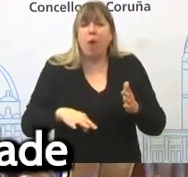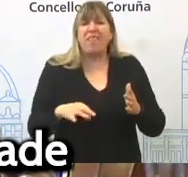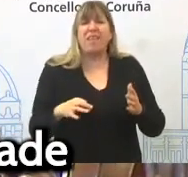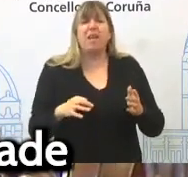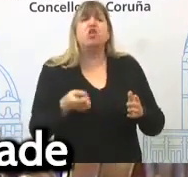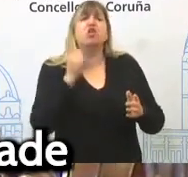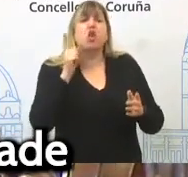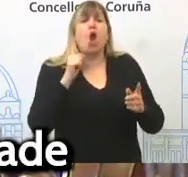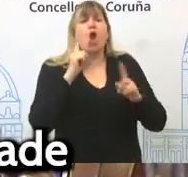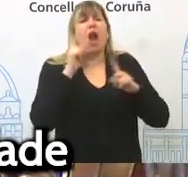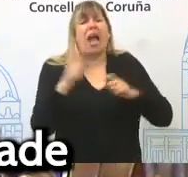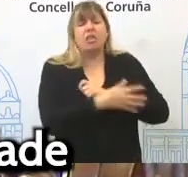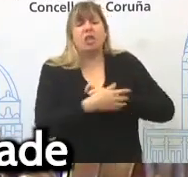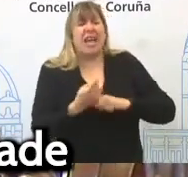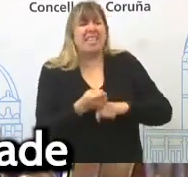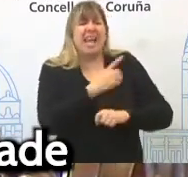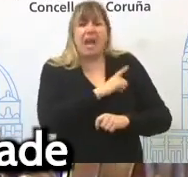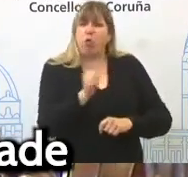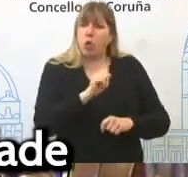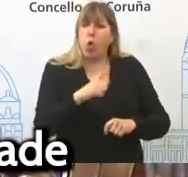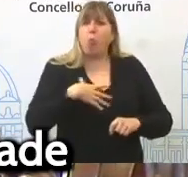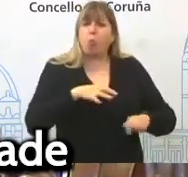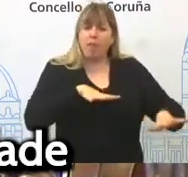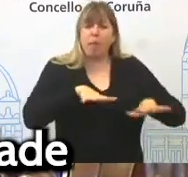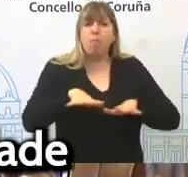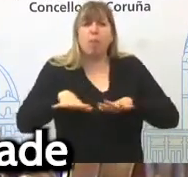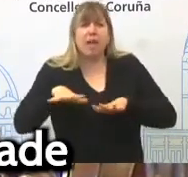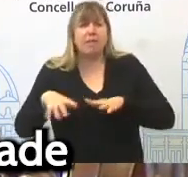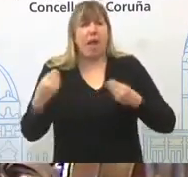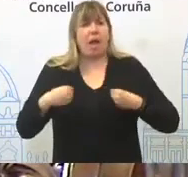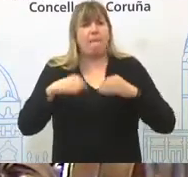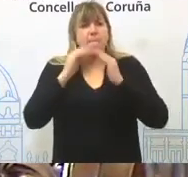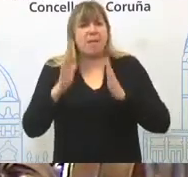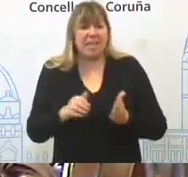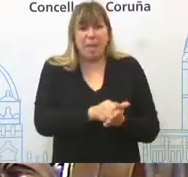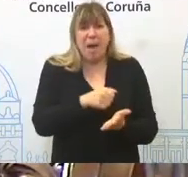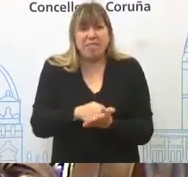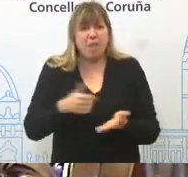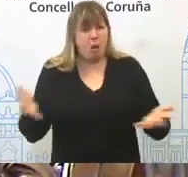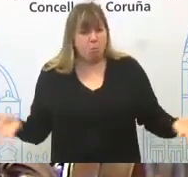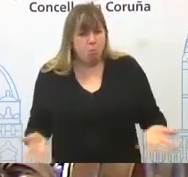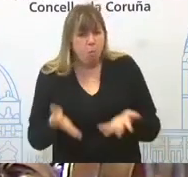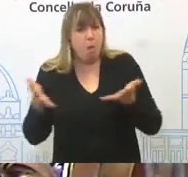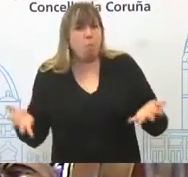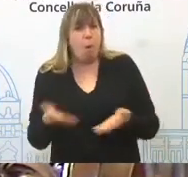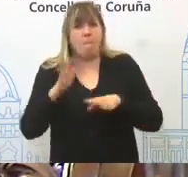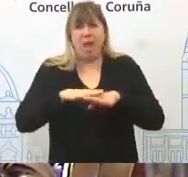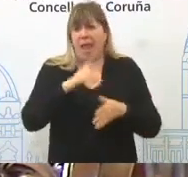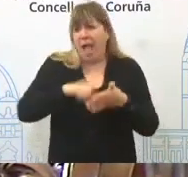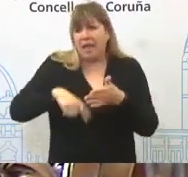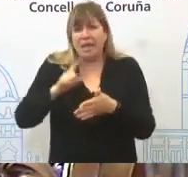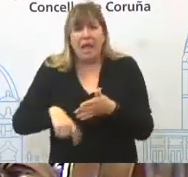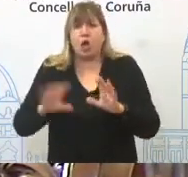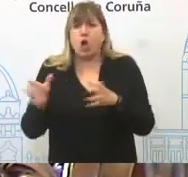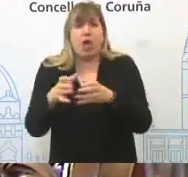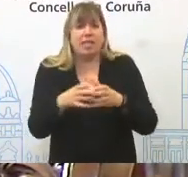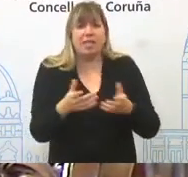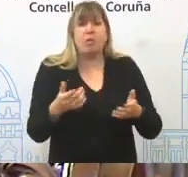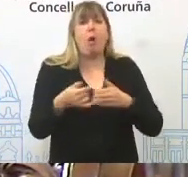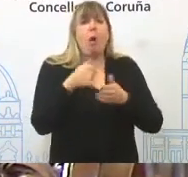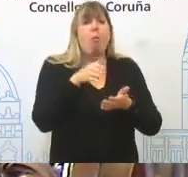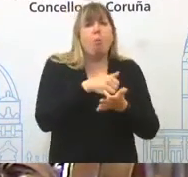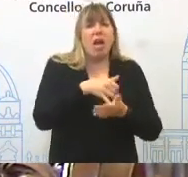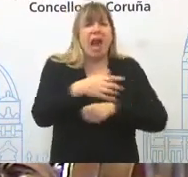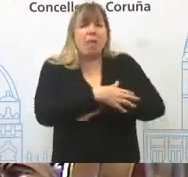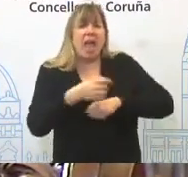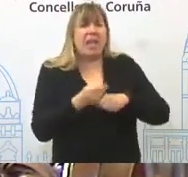os casos de extrema vulnerabilidade, movilizar vivenda valeira a prezo asequible para múltiples colectivos que tamén teñen